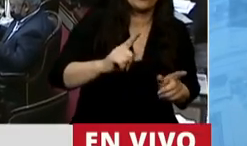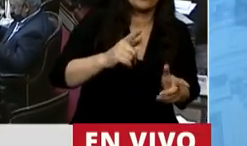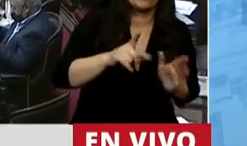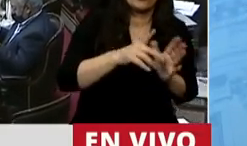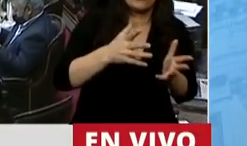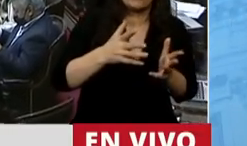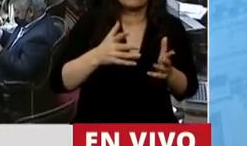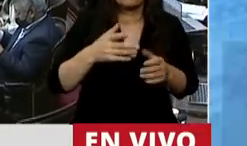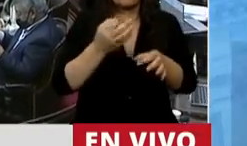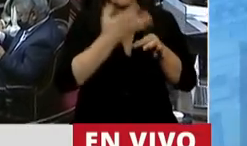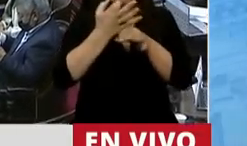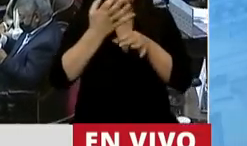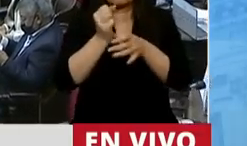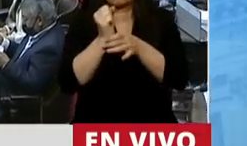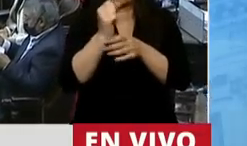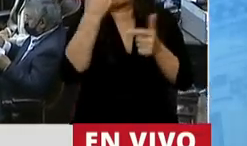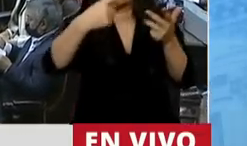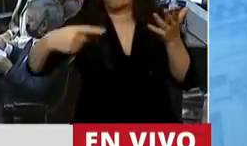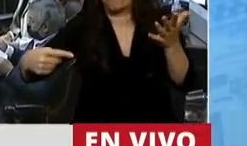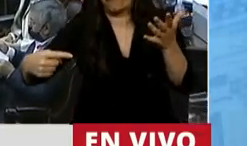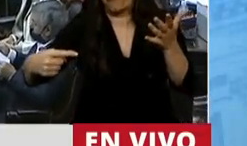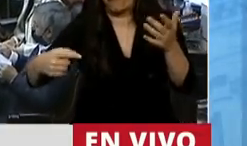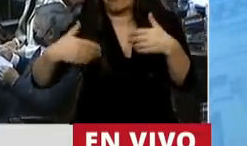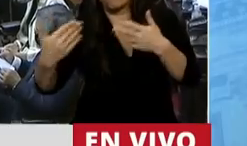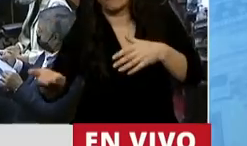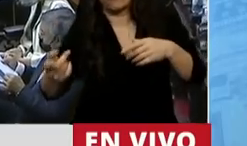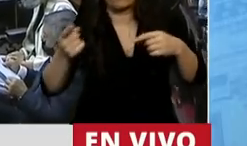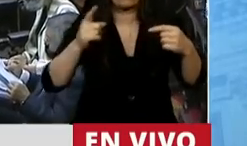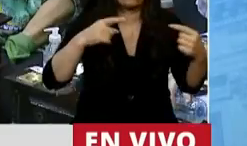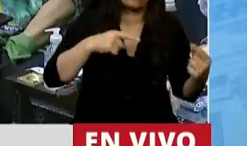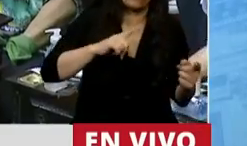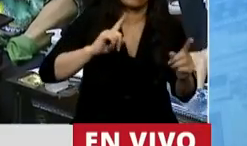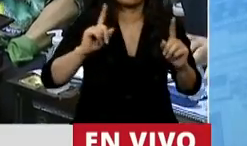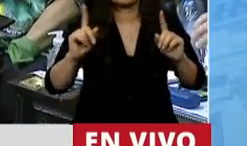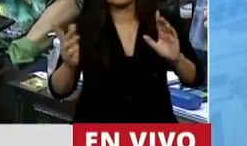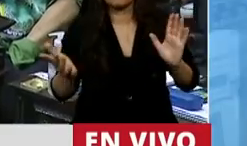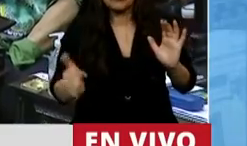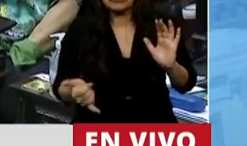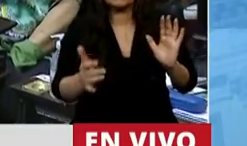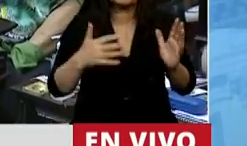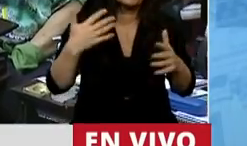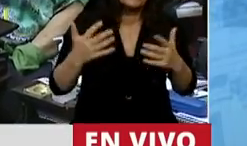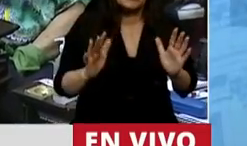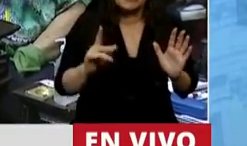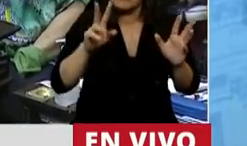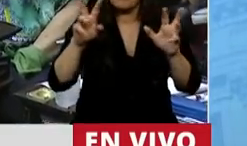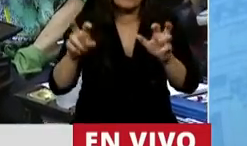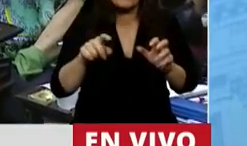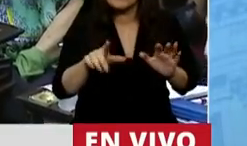Especialistas de todo tipo, para un lado y para el otro. O sea, este es un tema